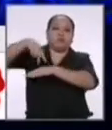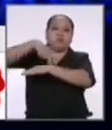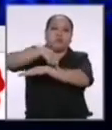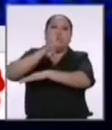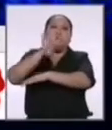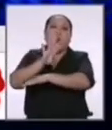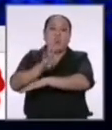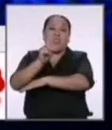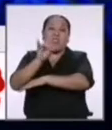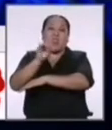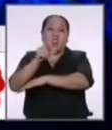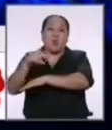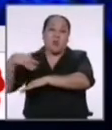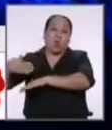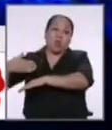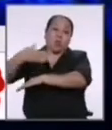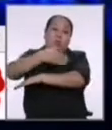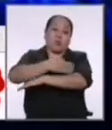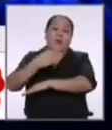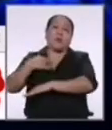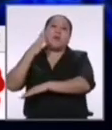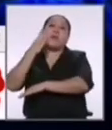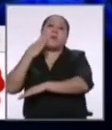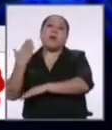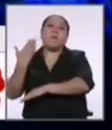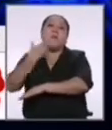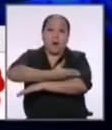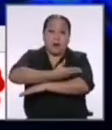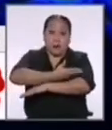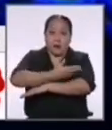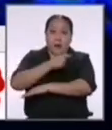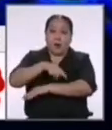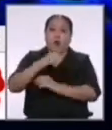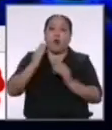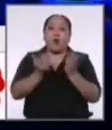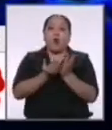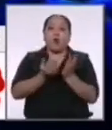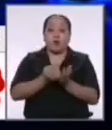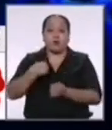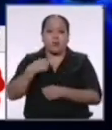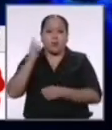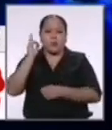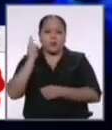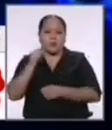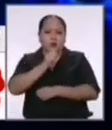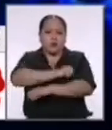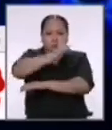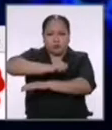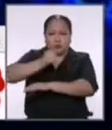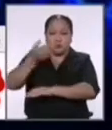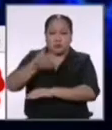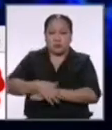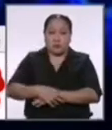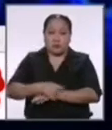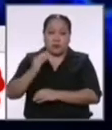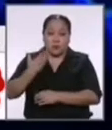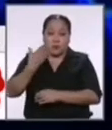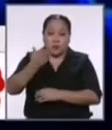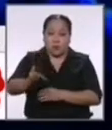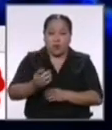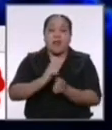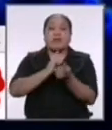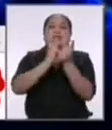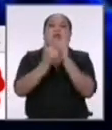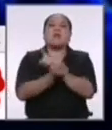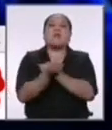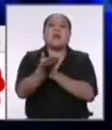madre pudiera ir a una escuela y he sido profesor de escuela rural creé un centro educativo rural donde les cambiamos la vida